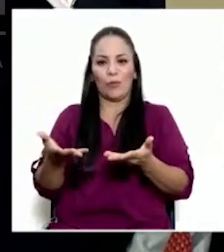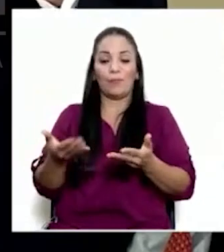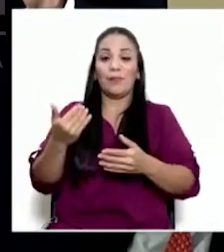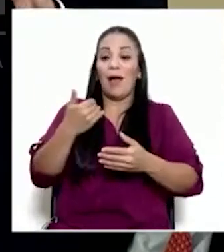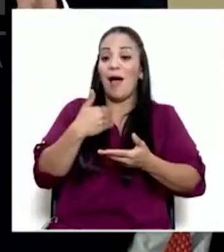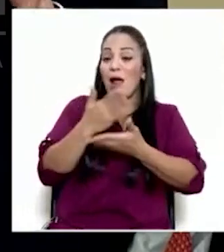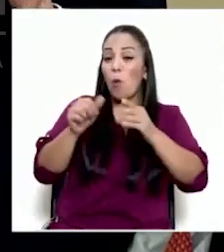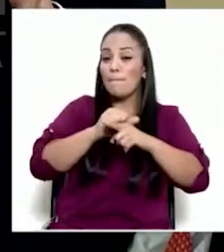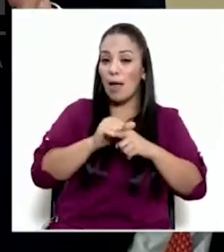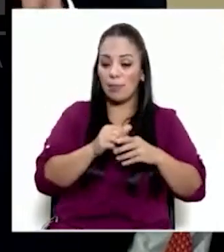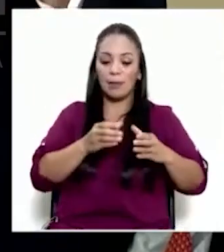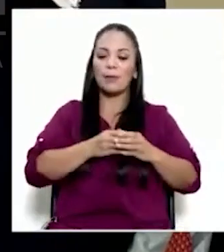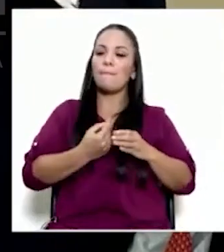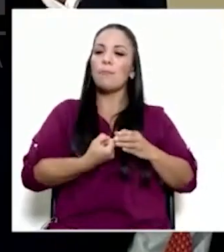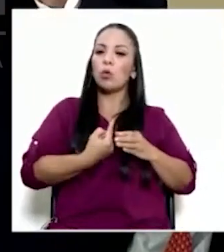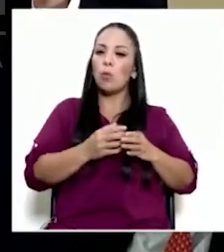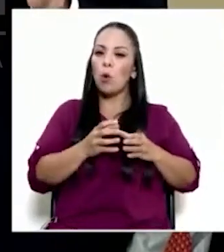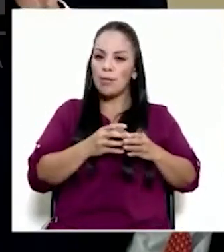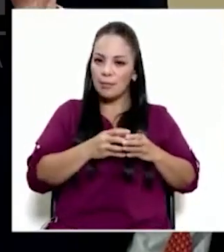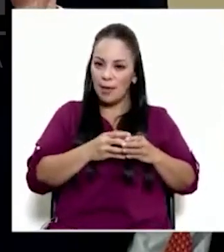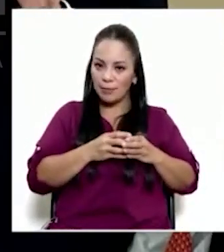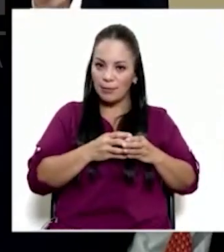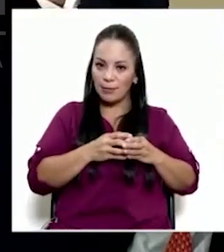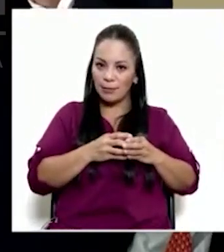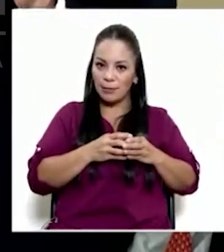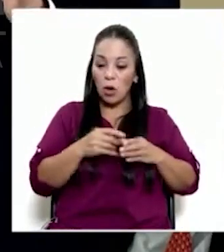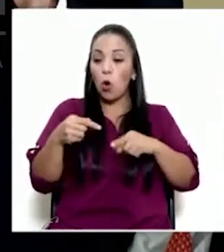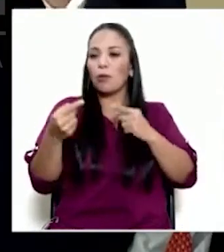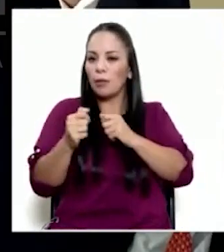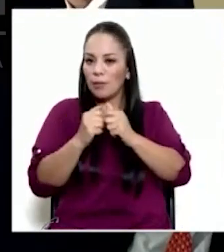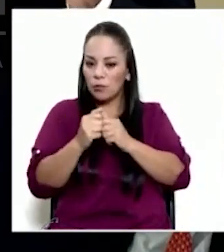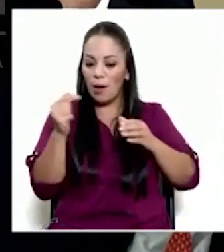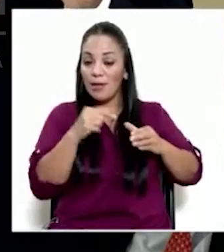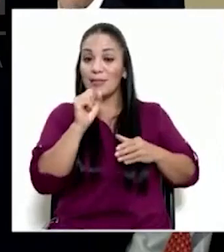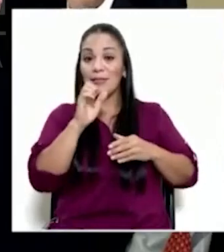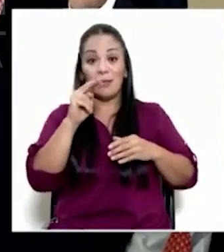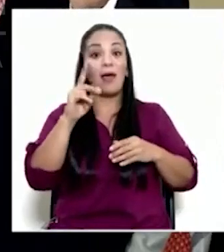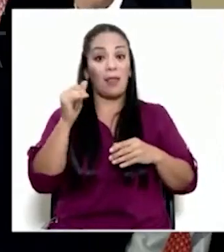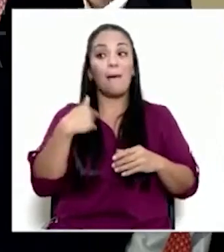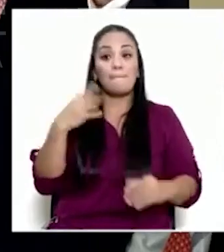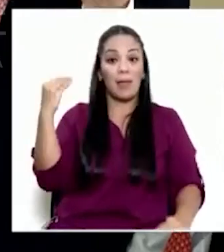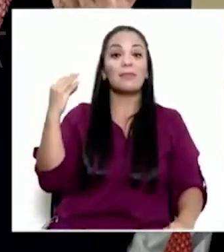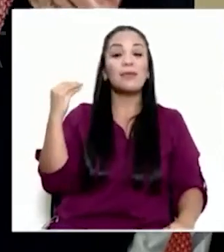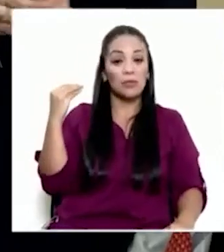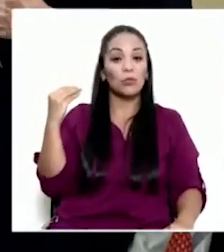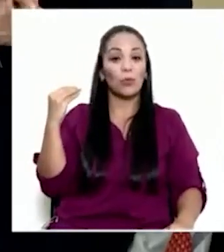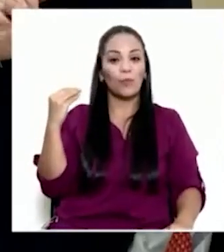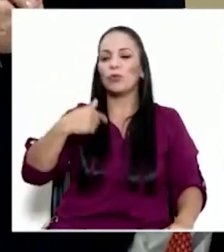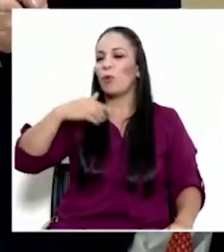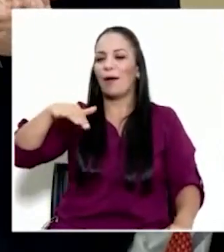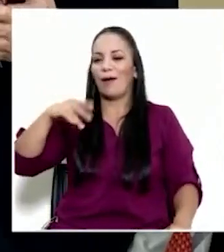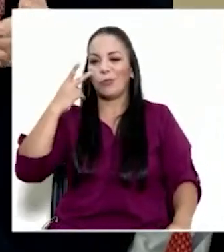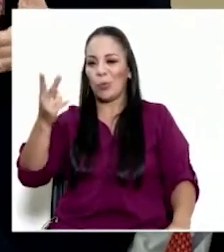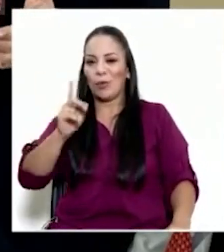monopolísticas anticompetitivas en el Senado, como a mí me han dicho, pero que yo no he ido